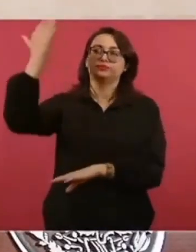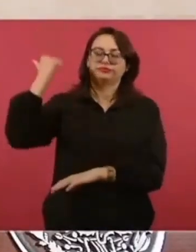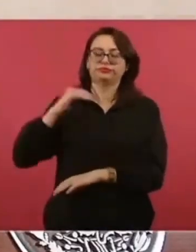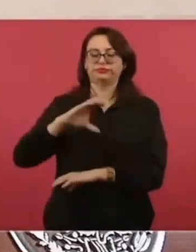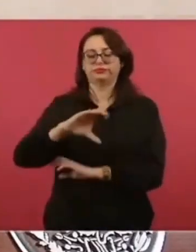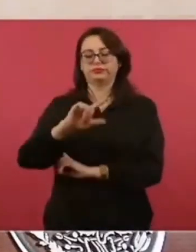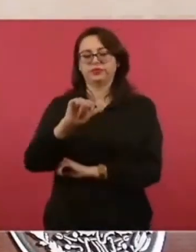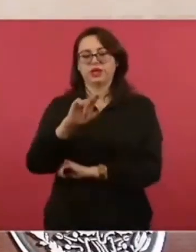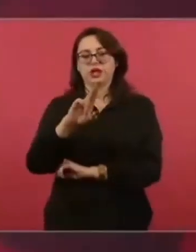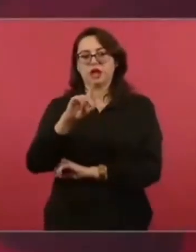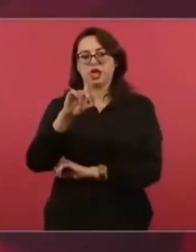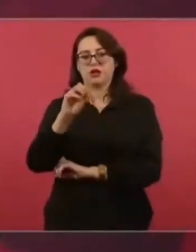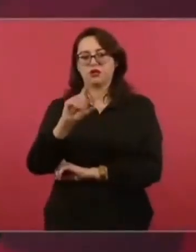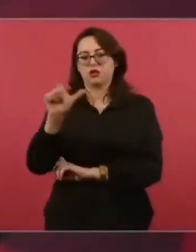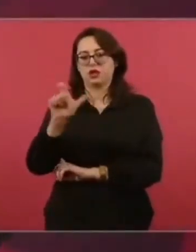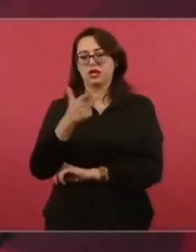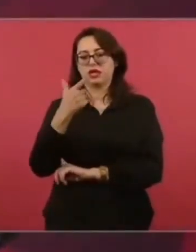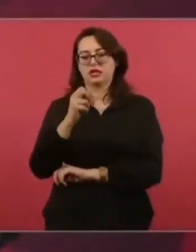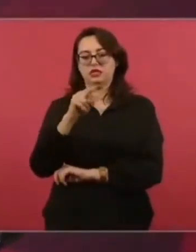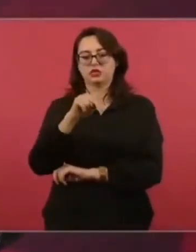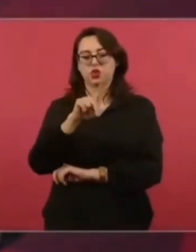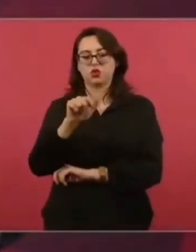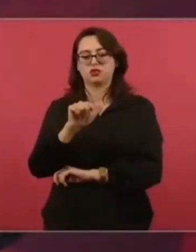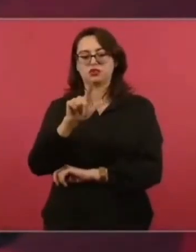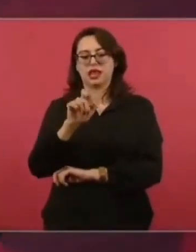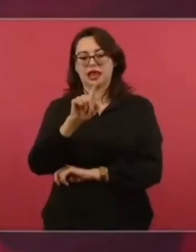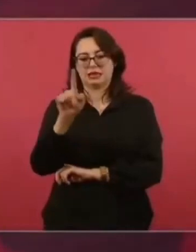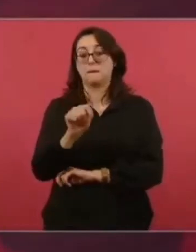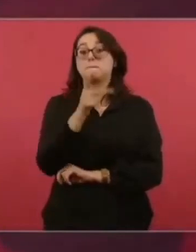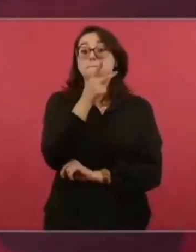quería que privatizáramos el metro.